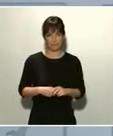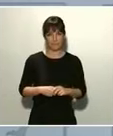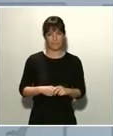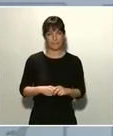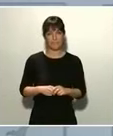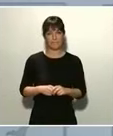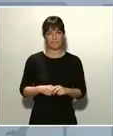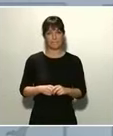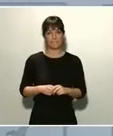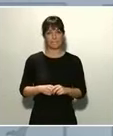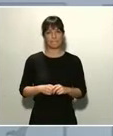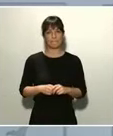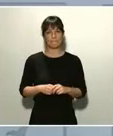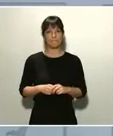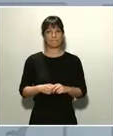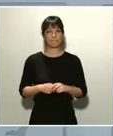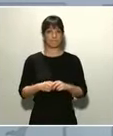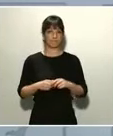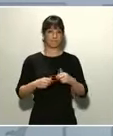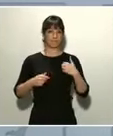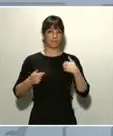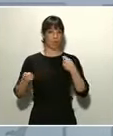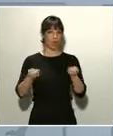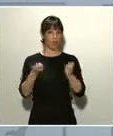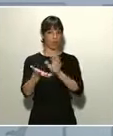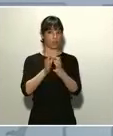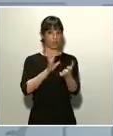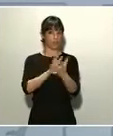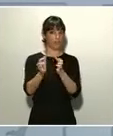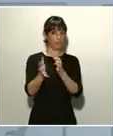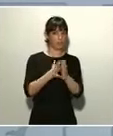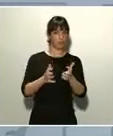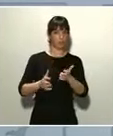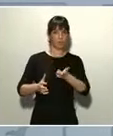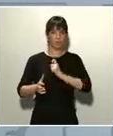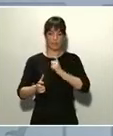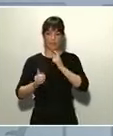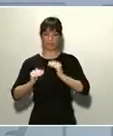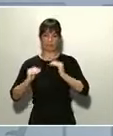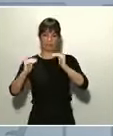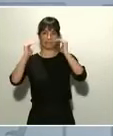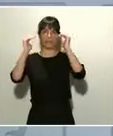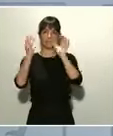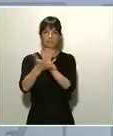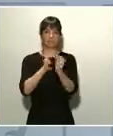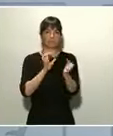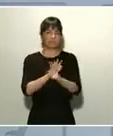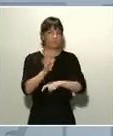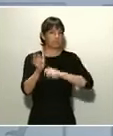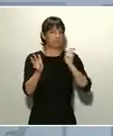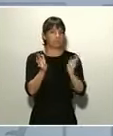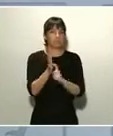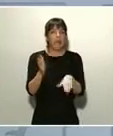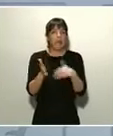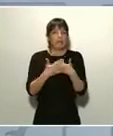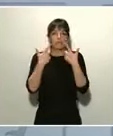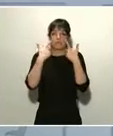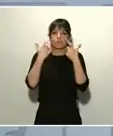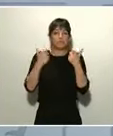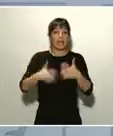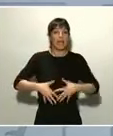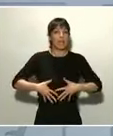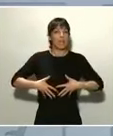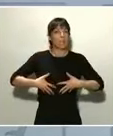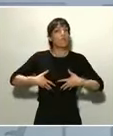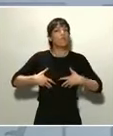operativos es absoluta y diría que esa compenetración también se plasma hasta incluso en el campo emocional, como hemos visto durante